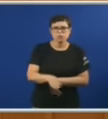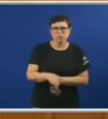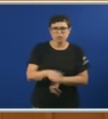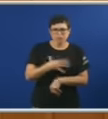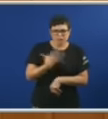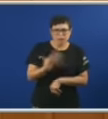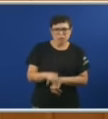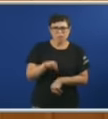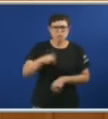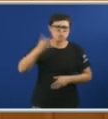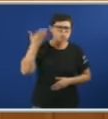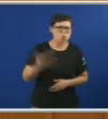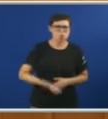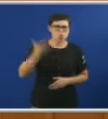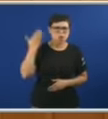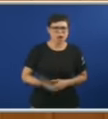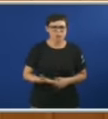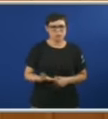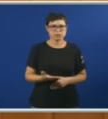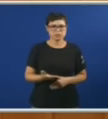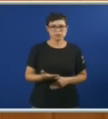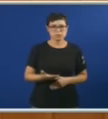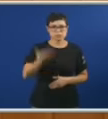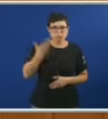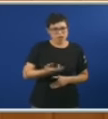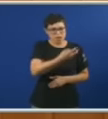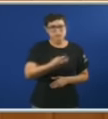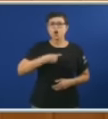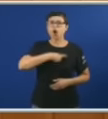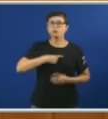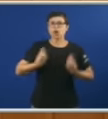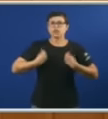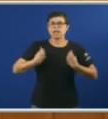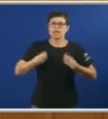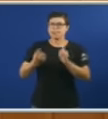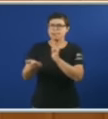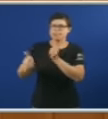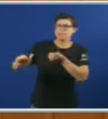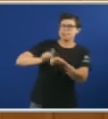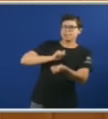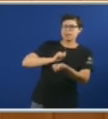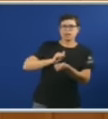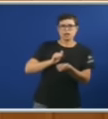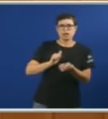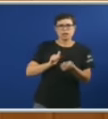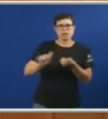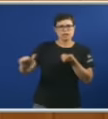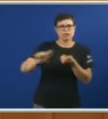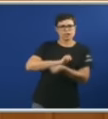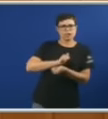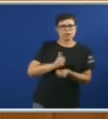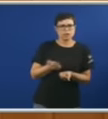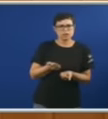feito moi grave Como para que vostede aquí veña a decir Que a Comisión de Sanidade é unha venganza de non sei quem Non, non A Comisión de